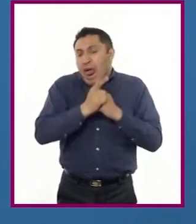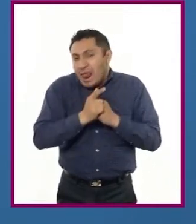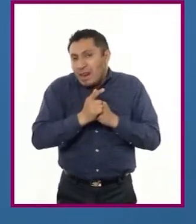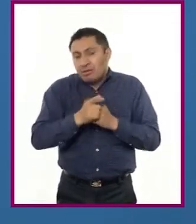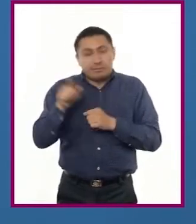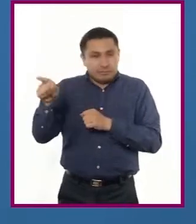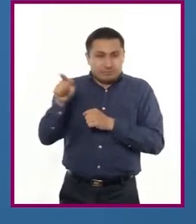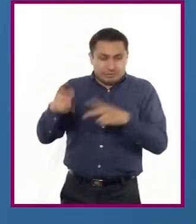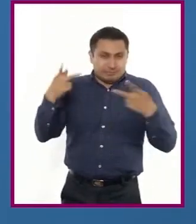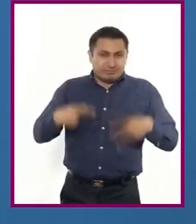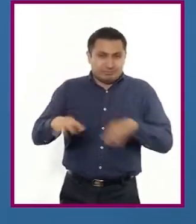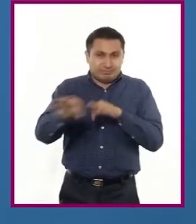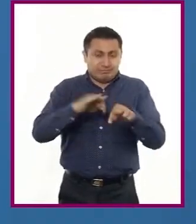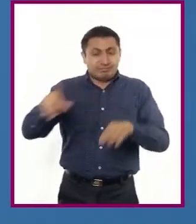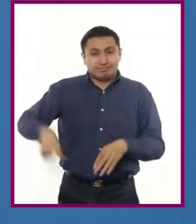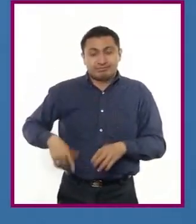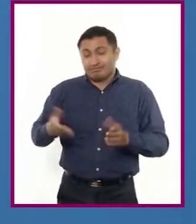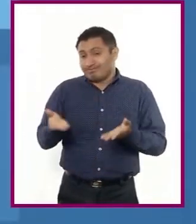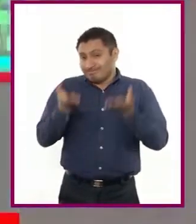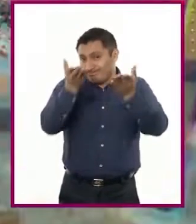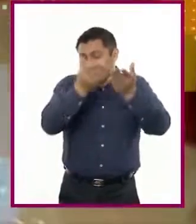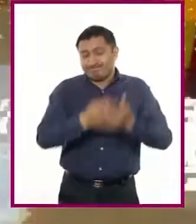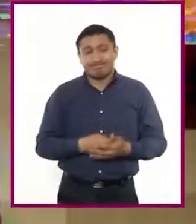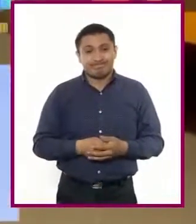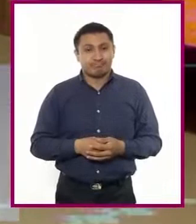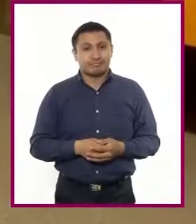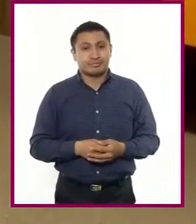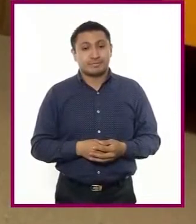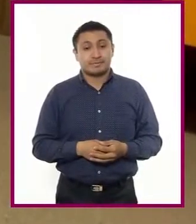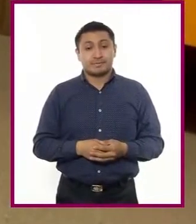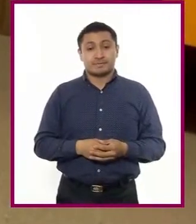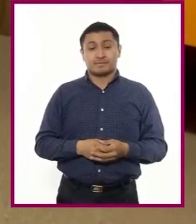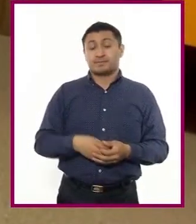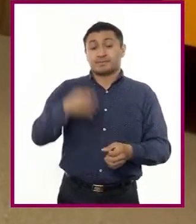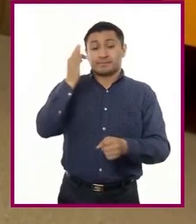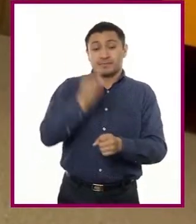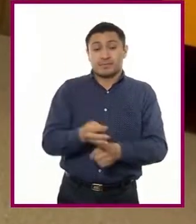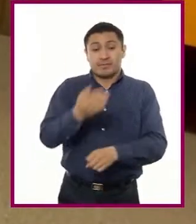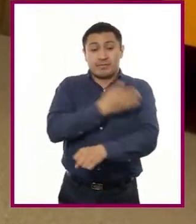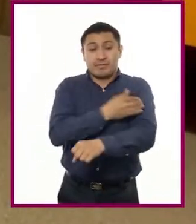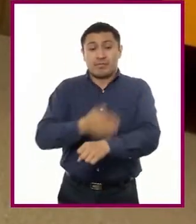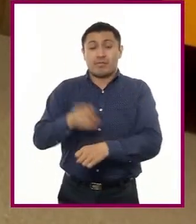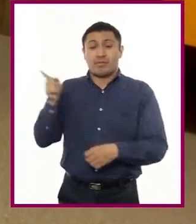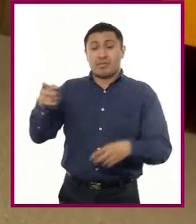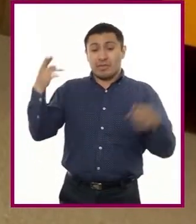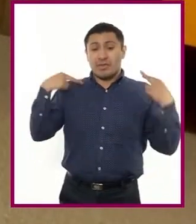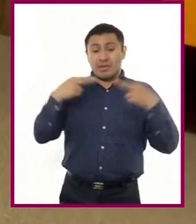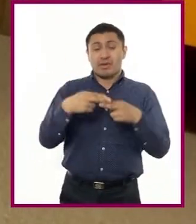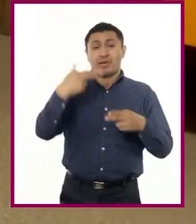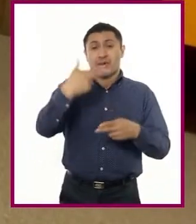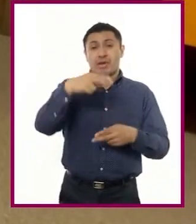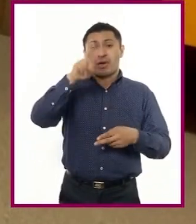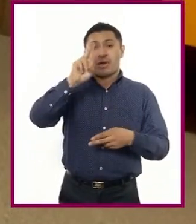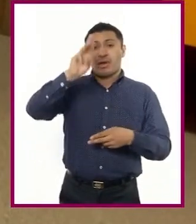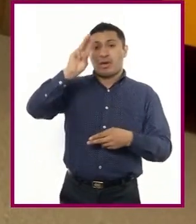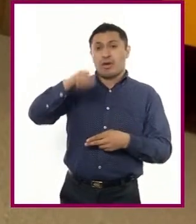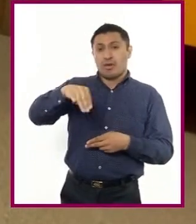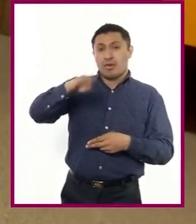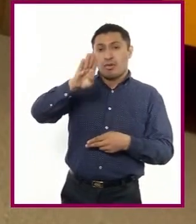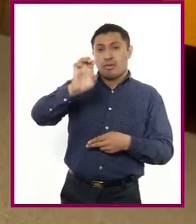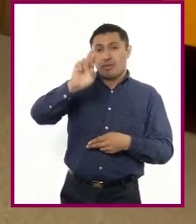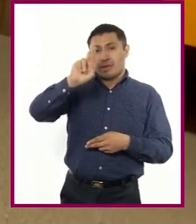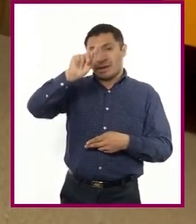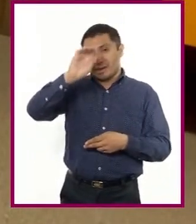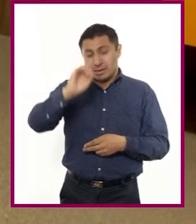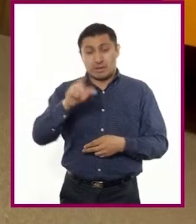públicos. ¡Corre video! El día de hoy nos acompaña el maestro Humberto, quien es especialista en el tema que